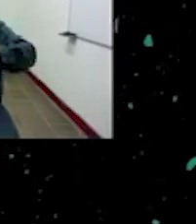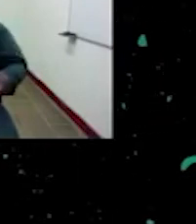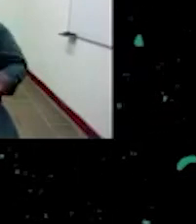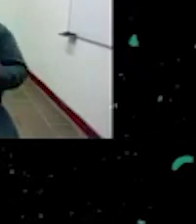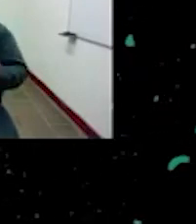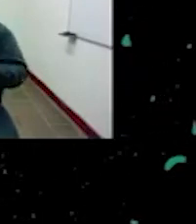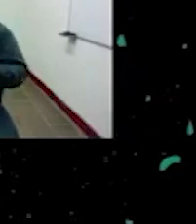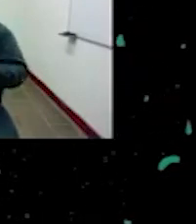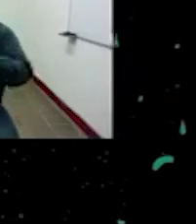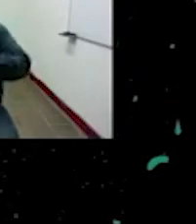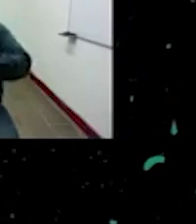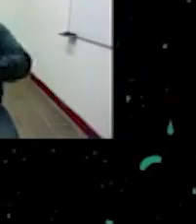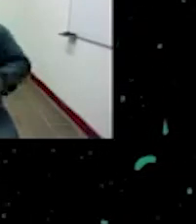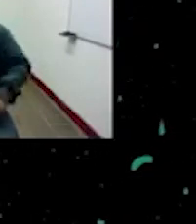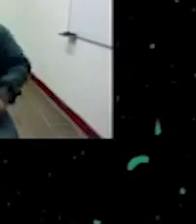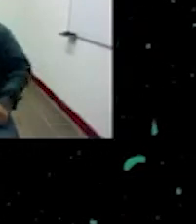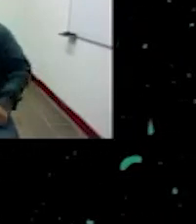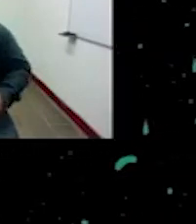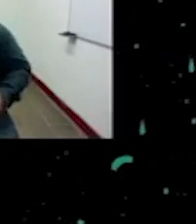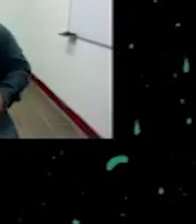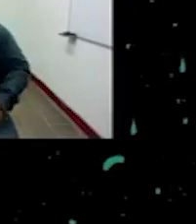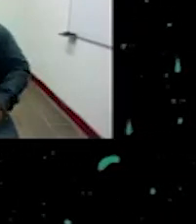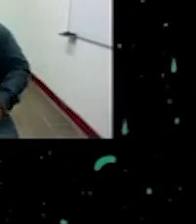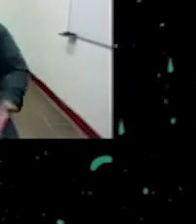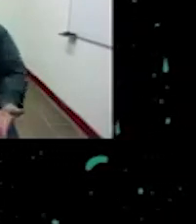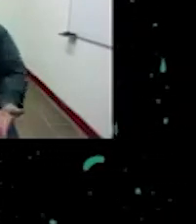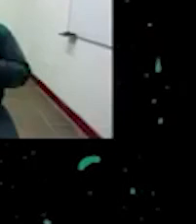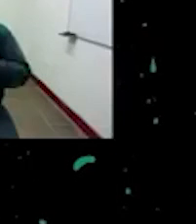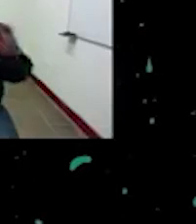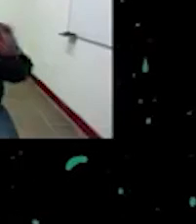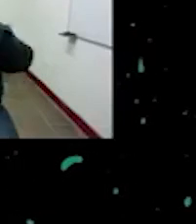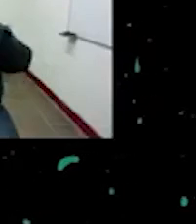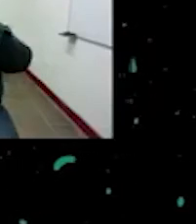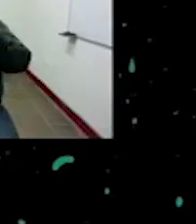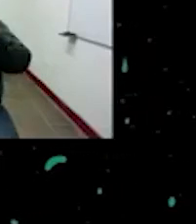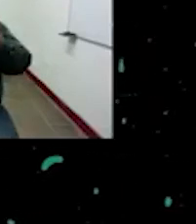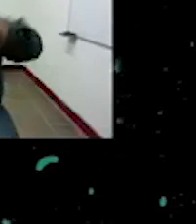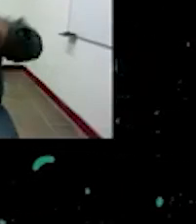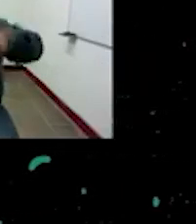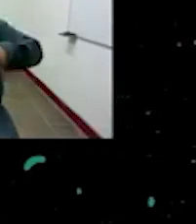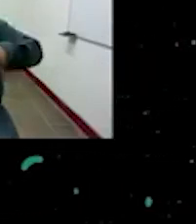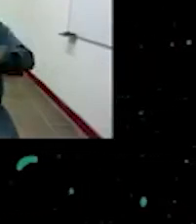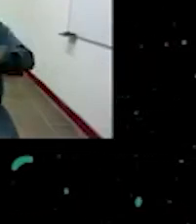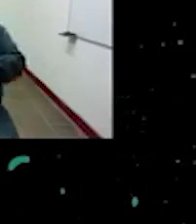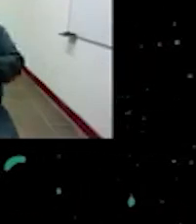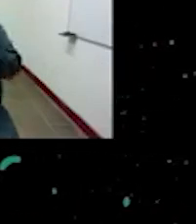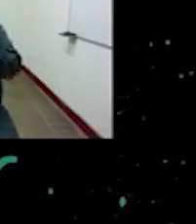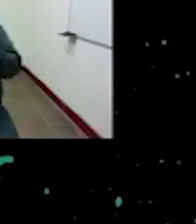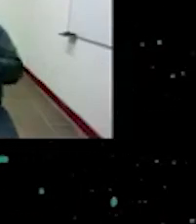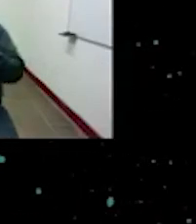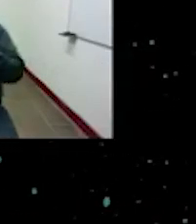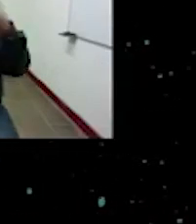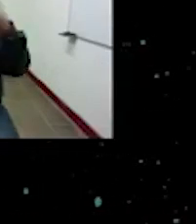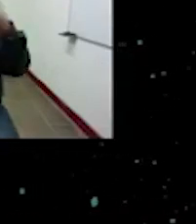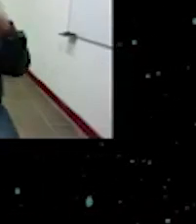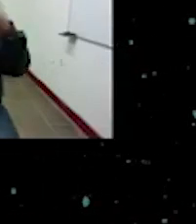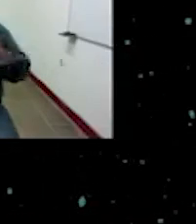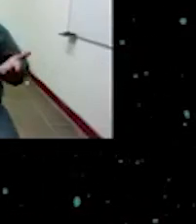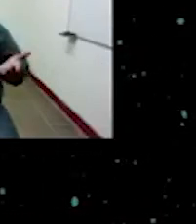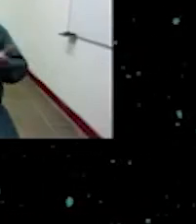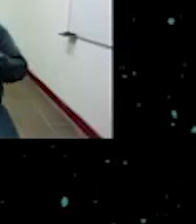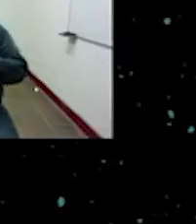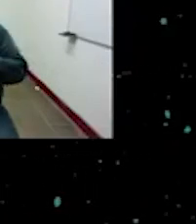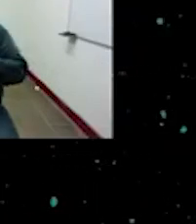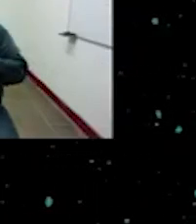Y Andrea Melo también dice muchas gracias. Entonces con estos comentarios cerraríamos este espacio de